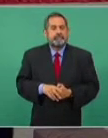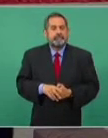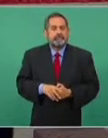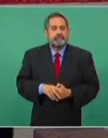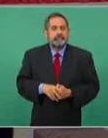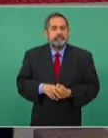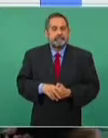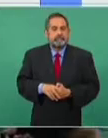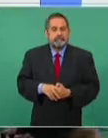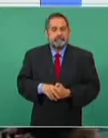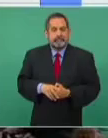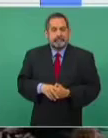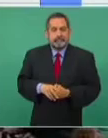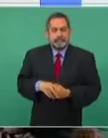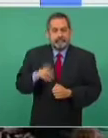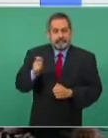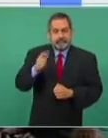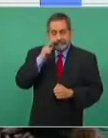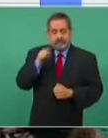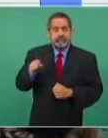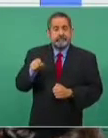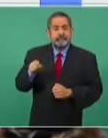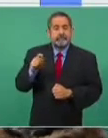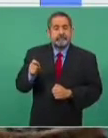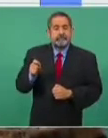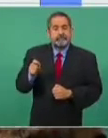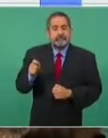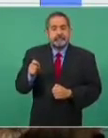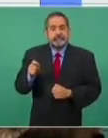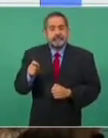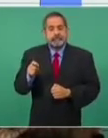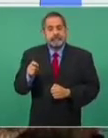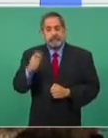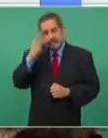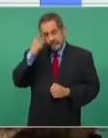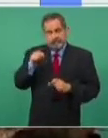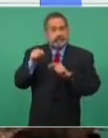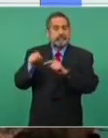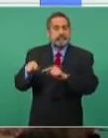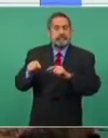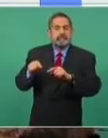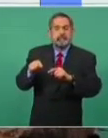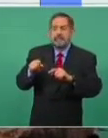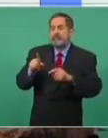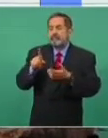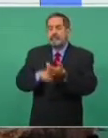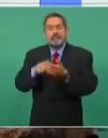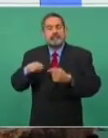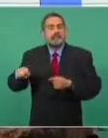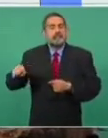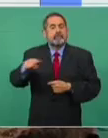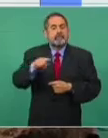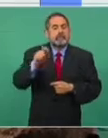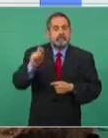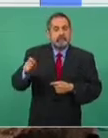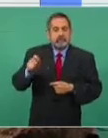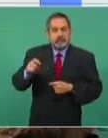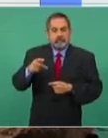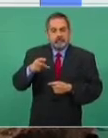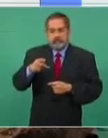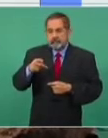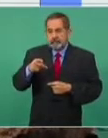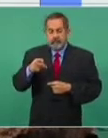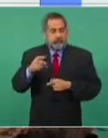Esto nada más fue para los que tienen trabajadores